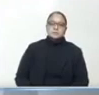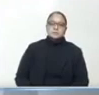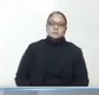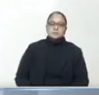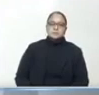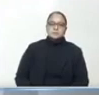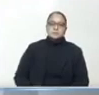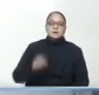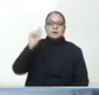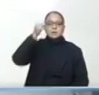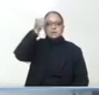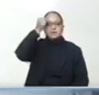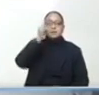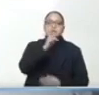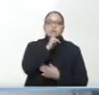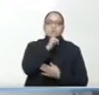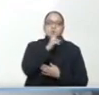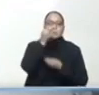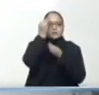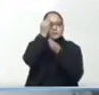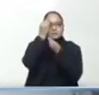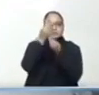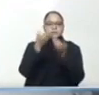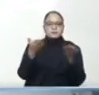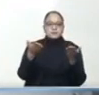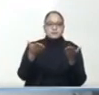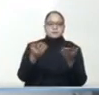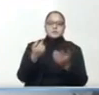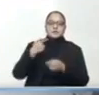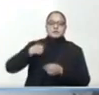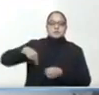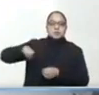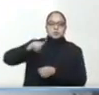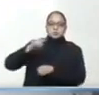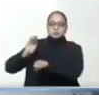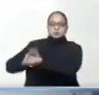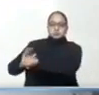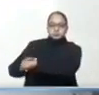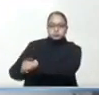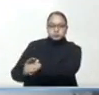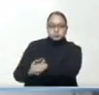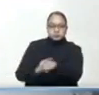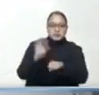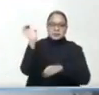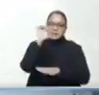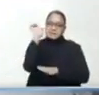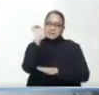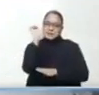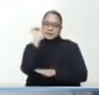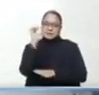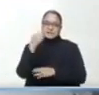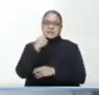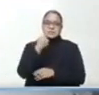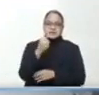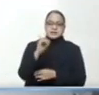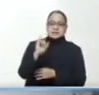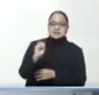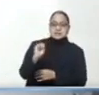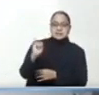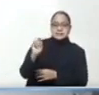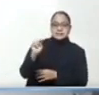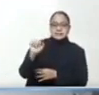El Gobierno de la República de Honduras, a través del Sistema Nacional de Gestión de Riesgos, SINAGER,